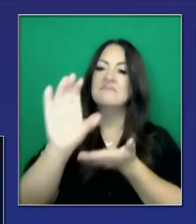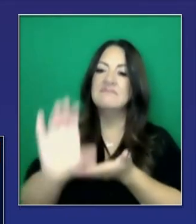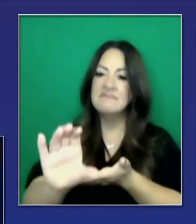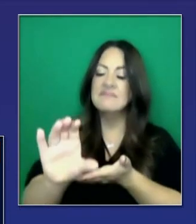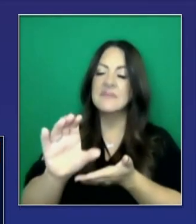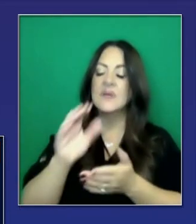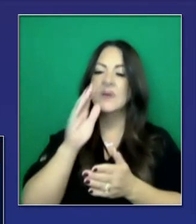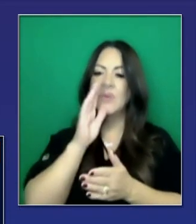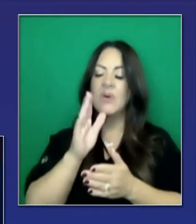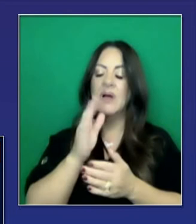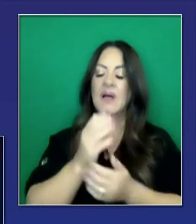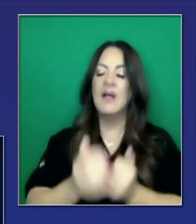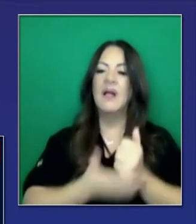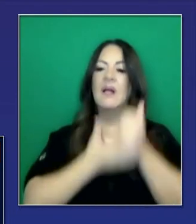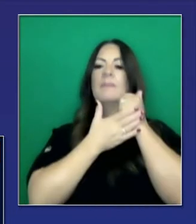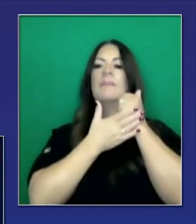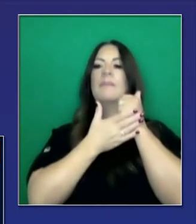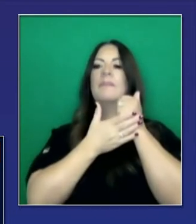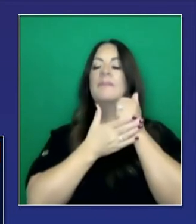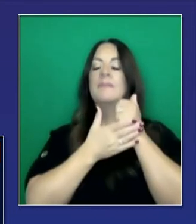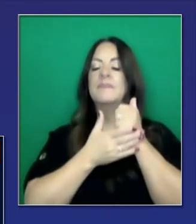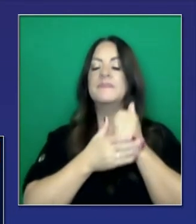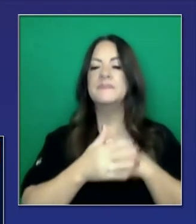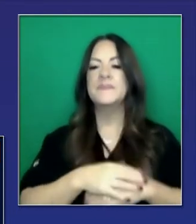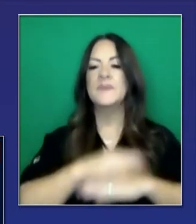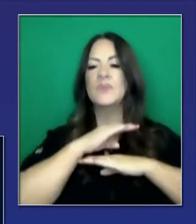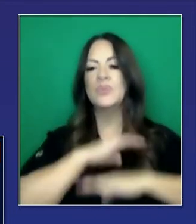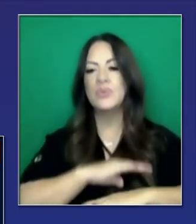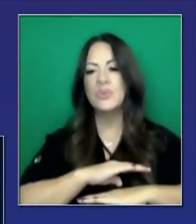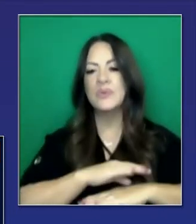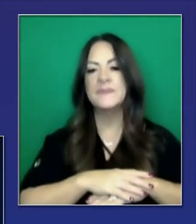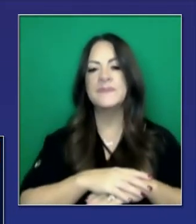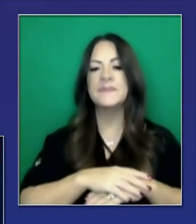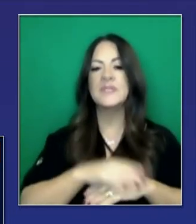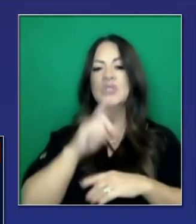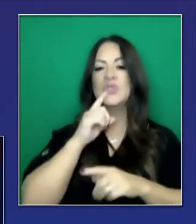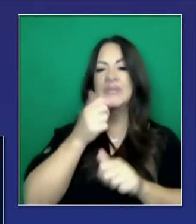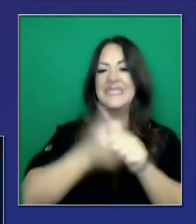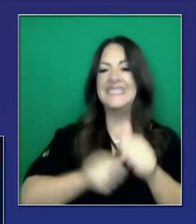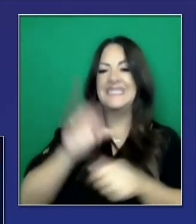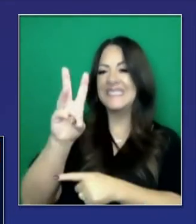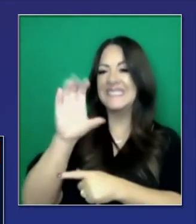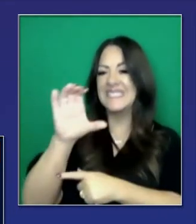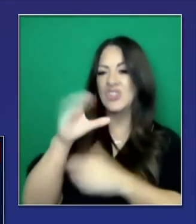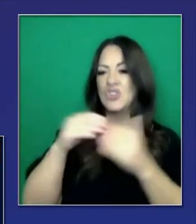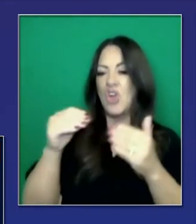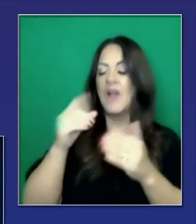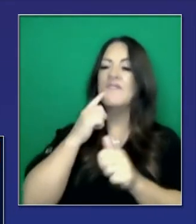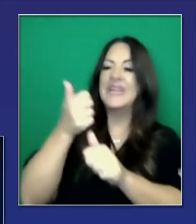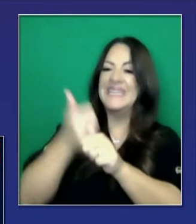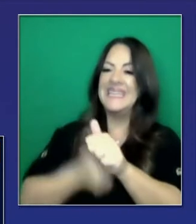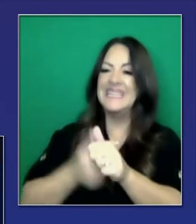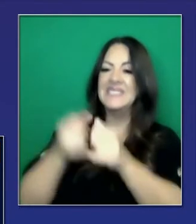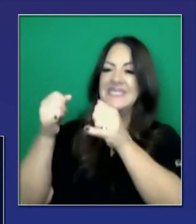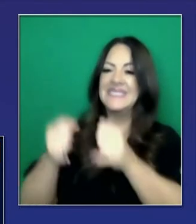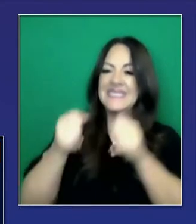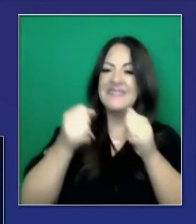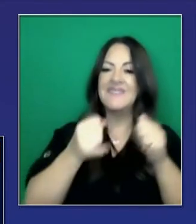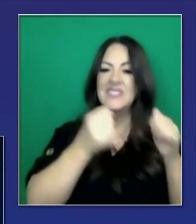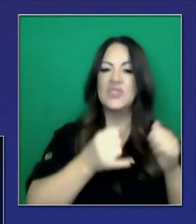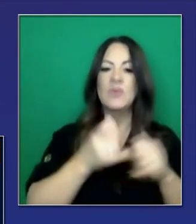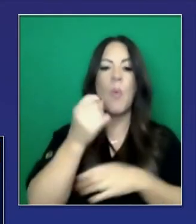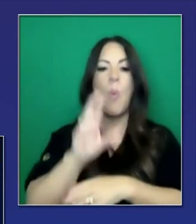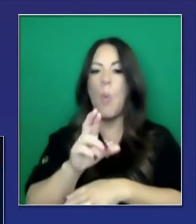recordarles de qué se trata este proyecto de ley. Y son 600 dólares a cada individuo y también para cada niño, para